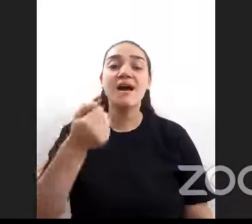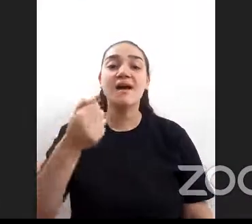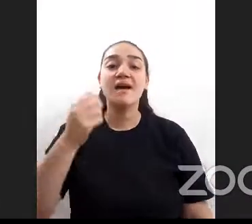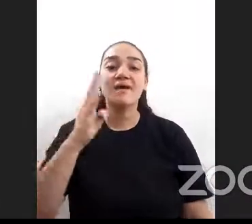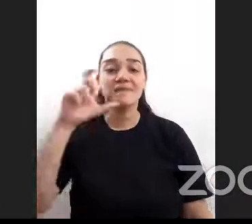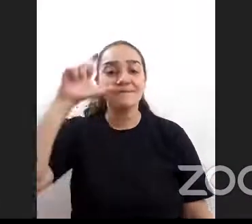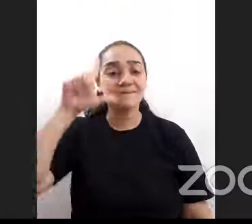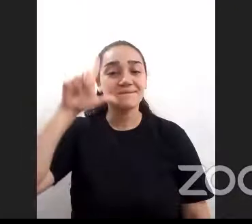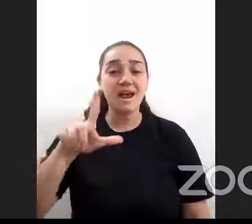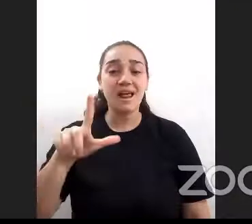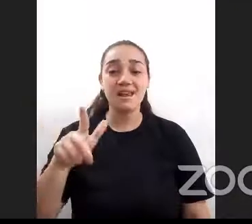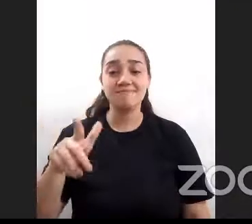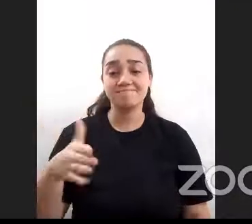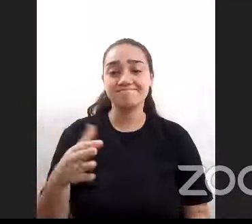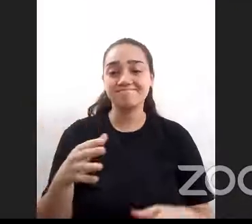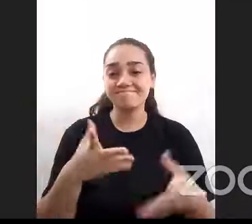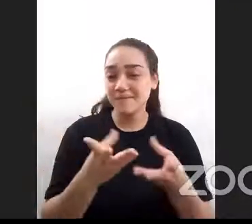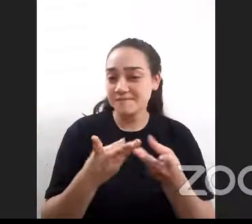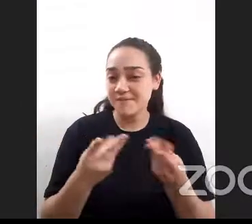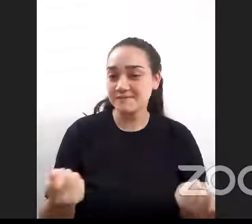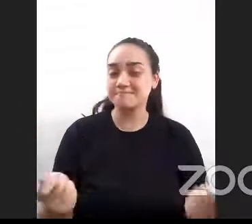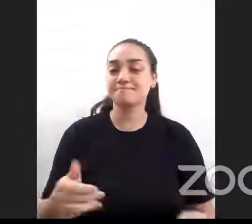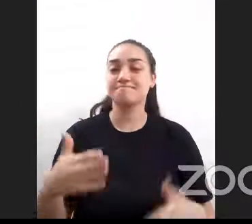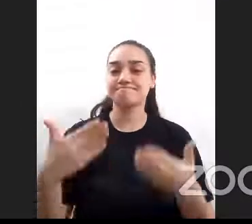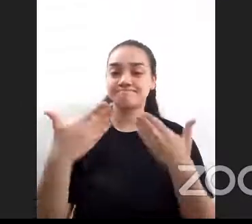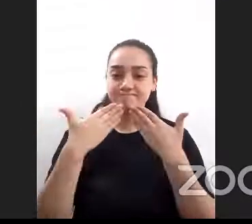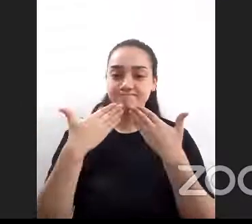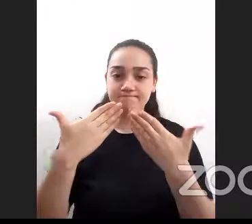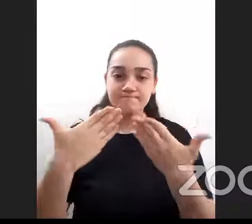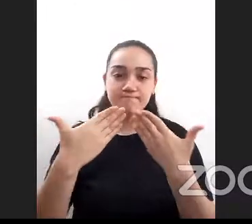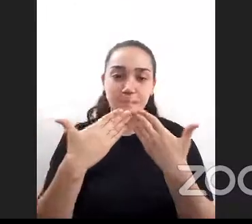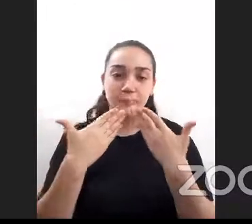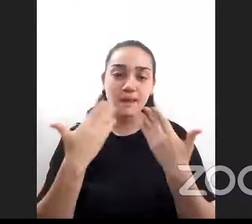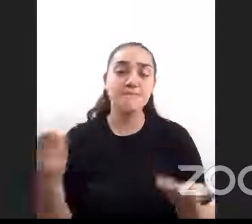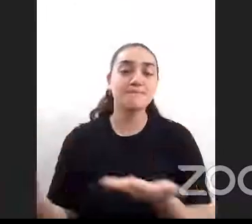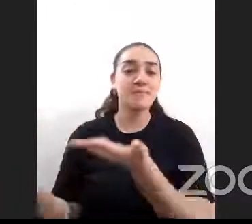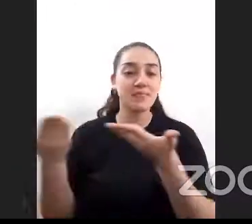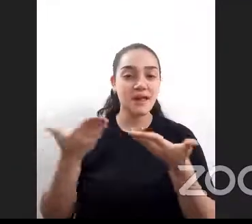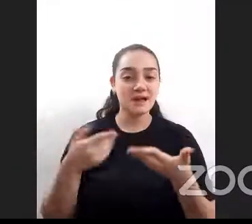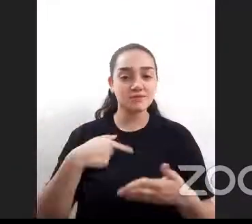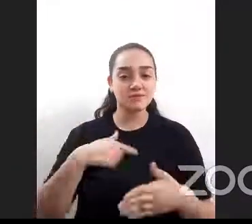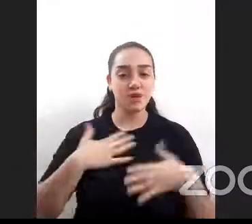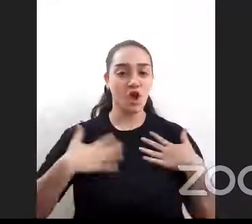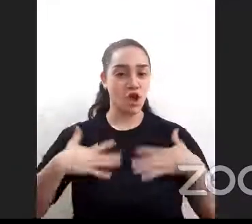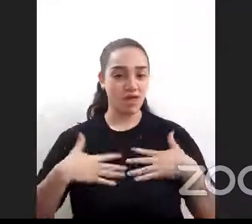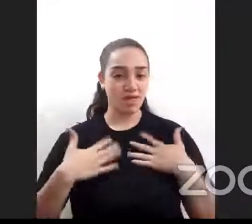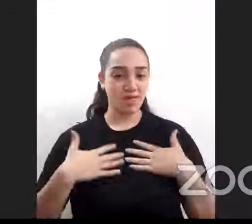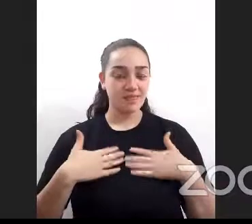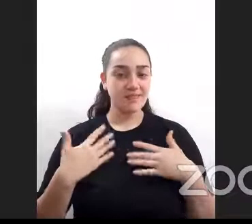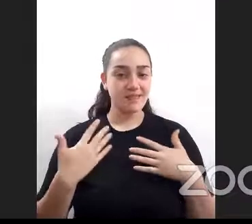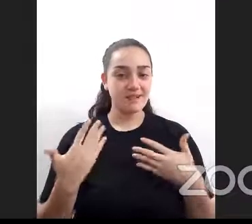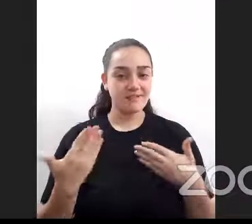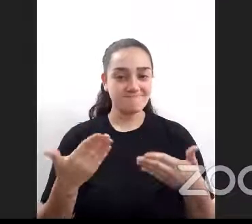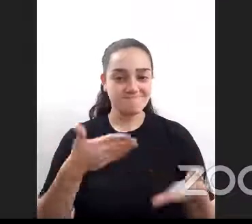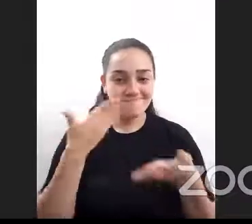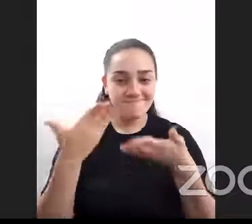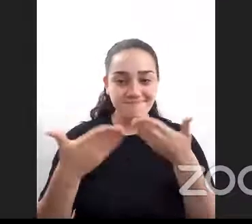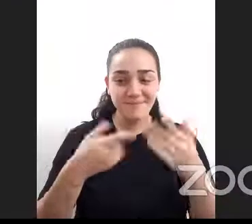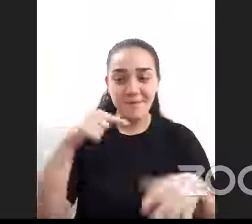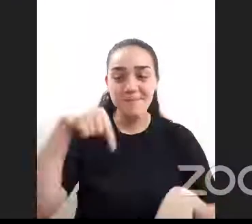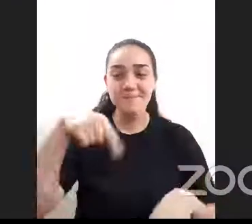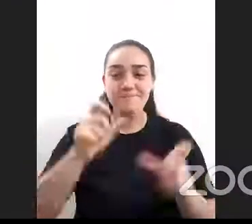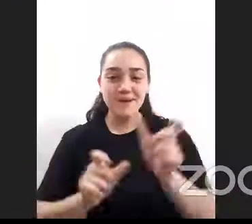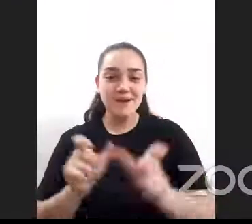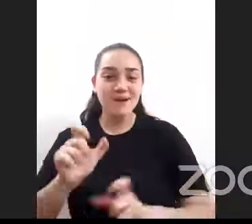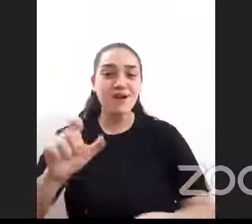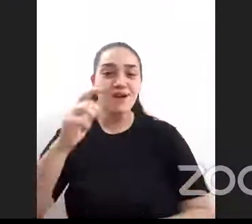bueno yo quiero agradecerles por la invitación a mí me pone muy contenta poder charlar con gente de Córdoba hace rato que no